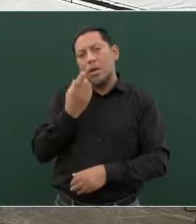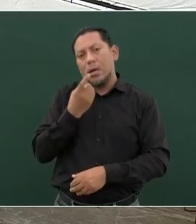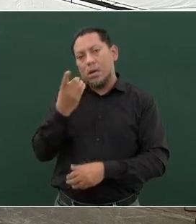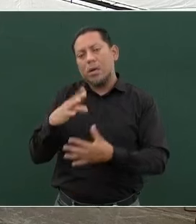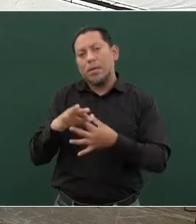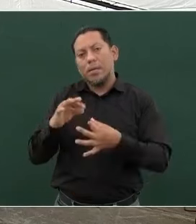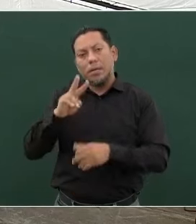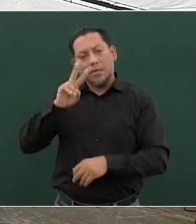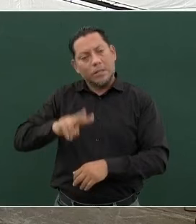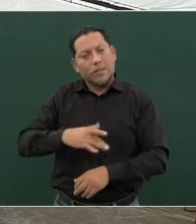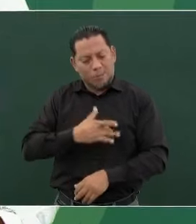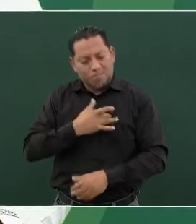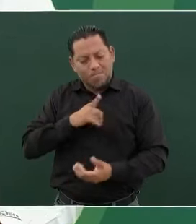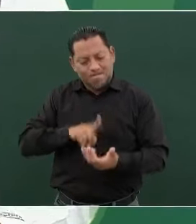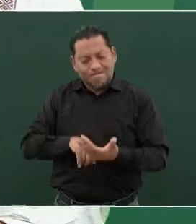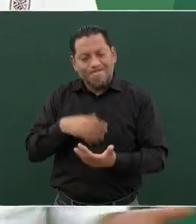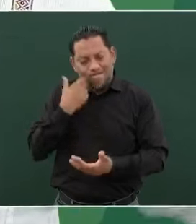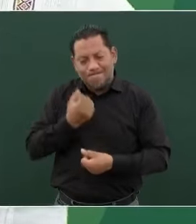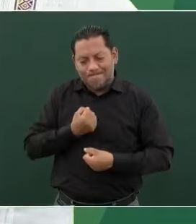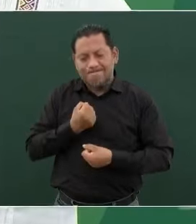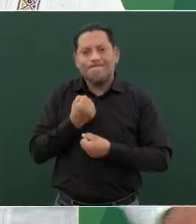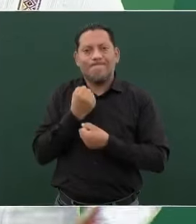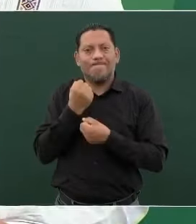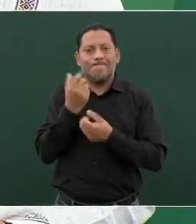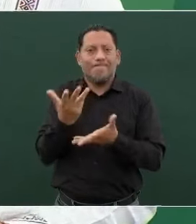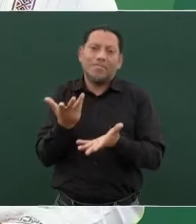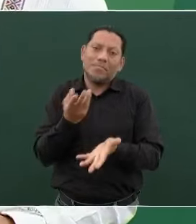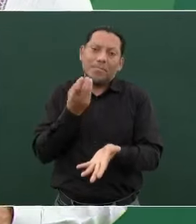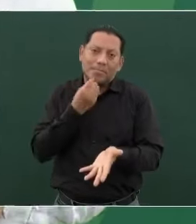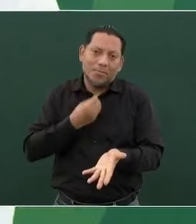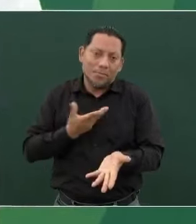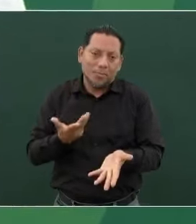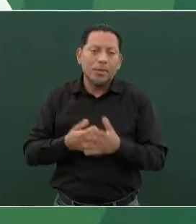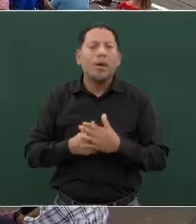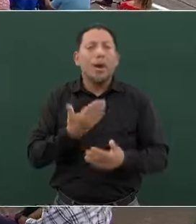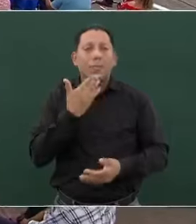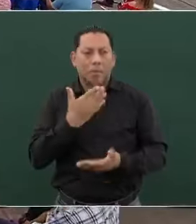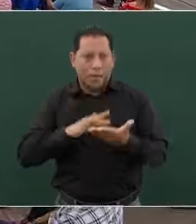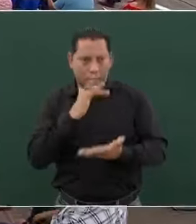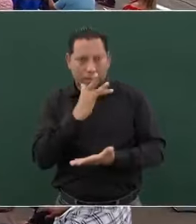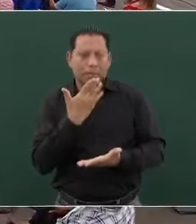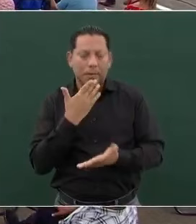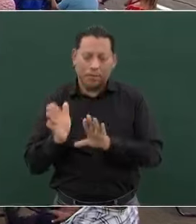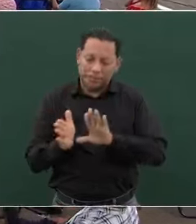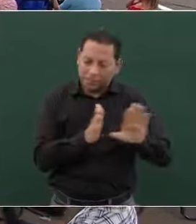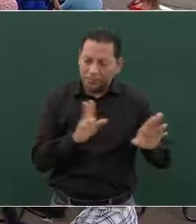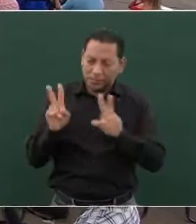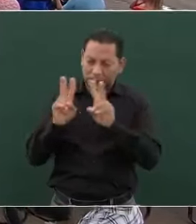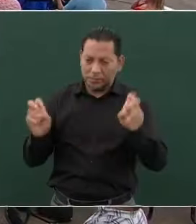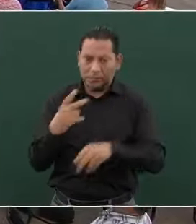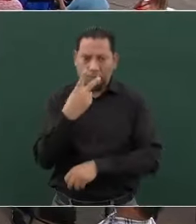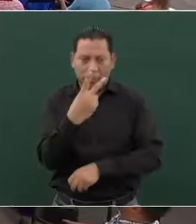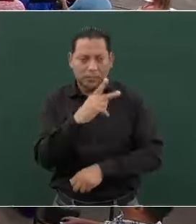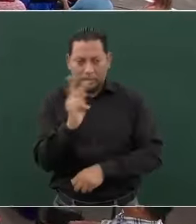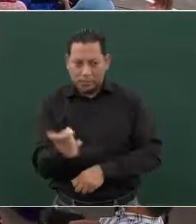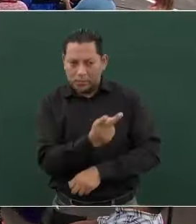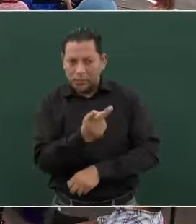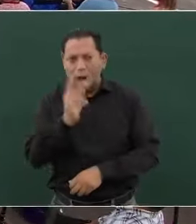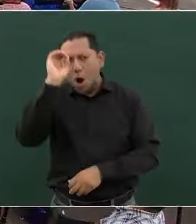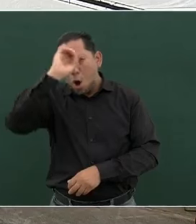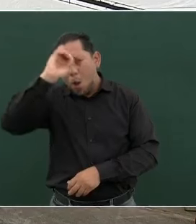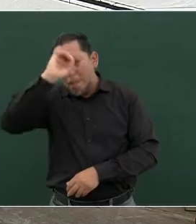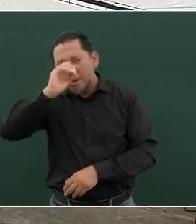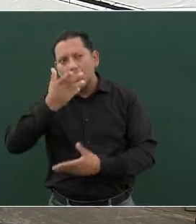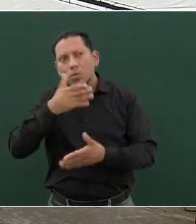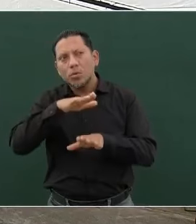es que traía yo ganas de hablar del otro. Ni modo. Muy bien, presidente, muchas gracias. Como segundo tema, preguntarle ¿qué opinión le merece